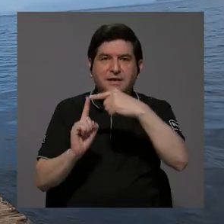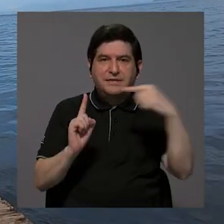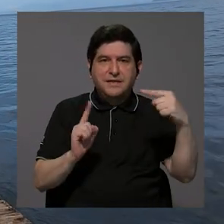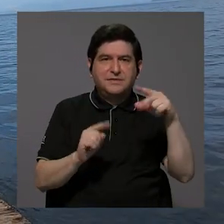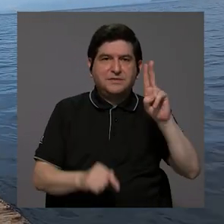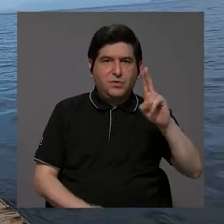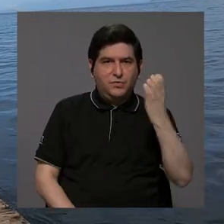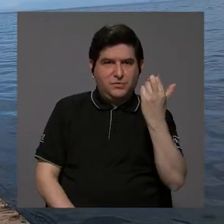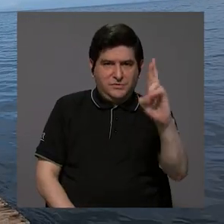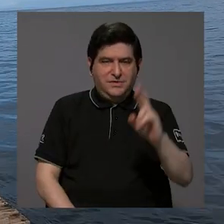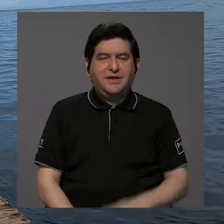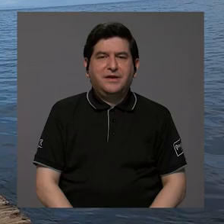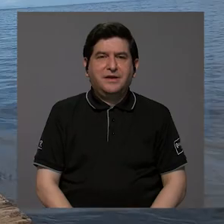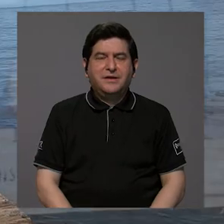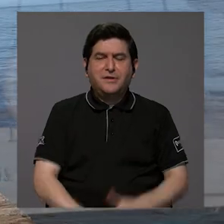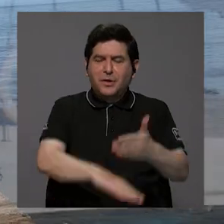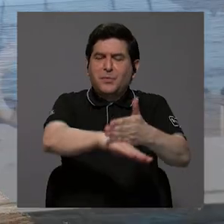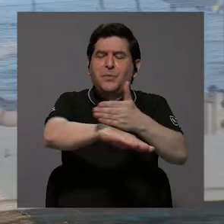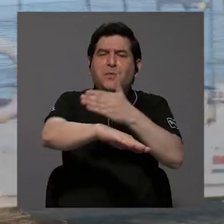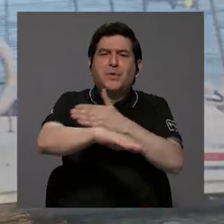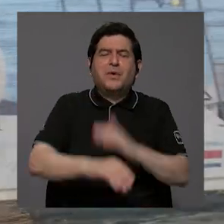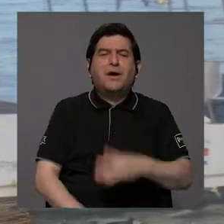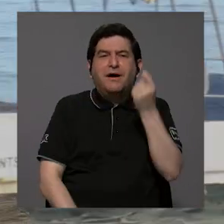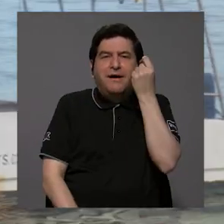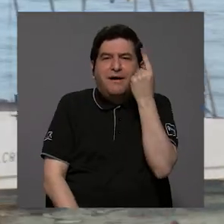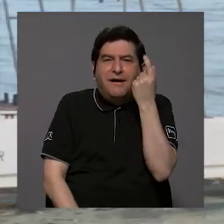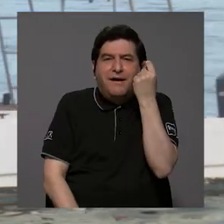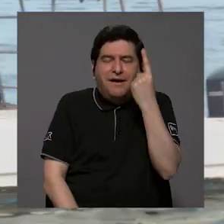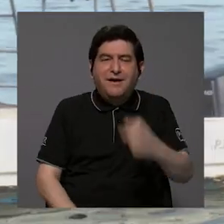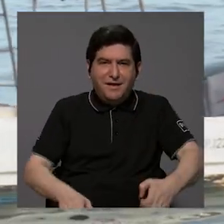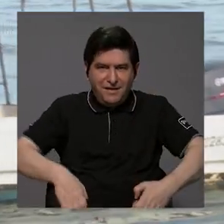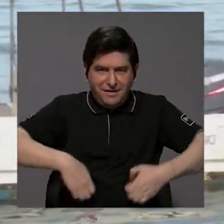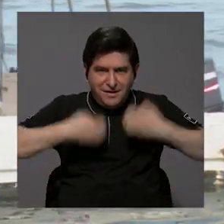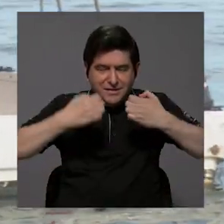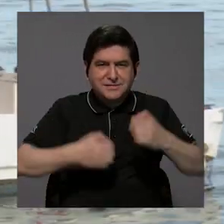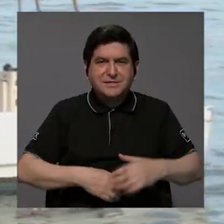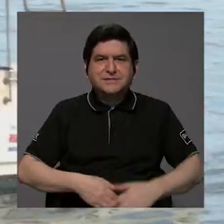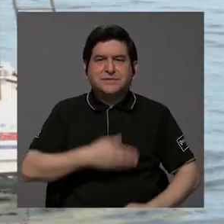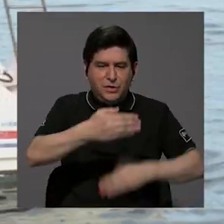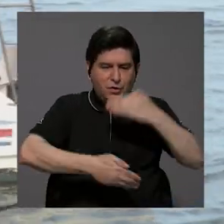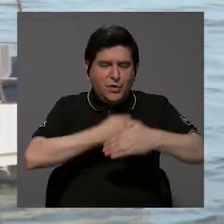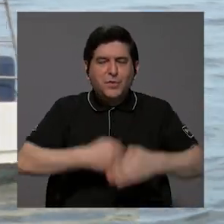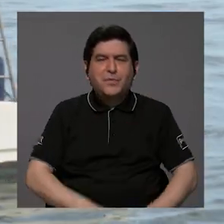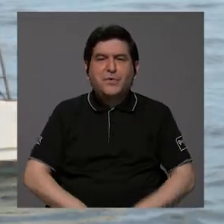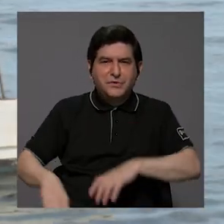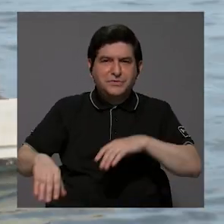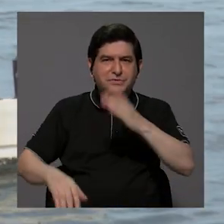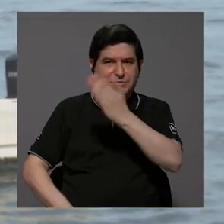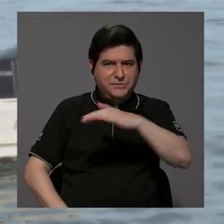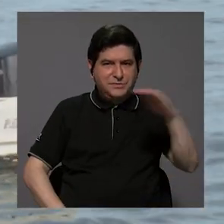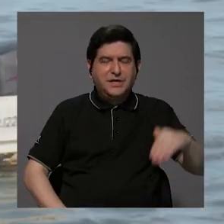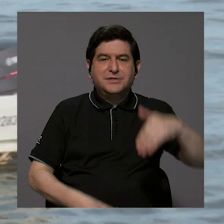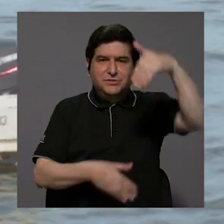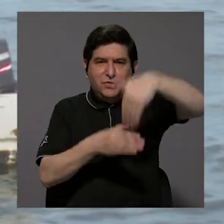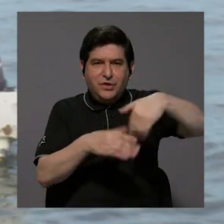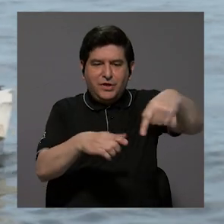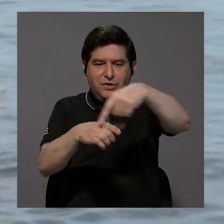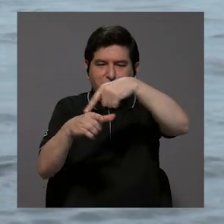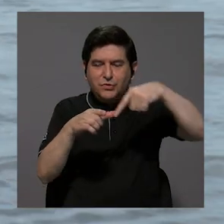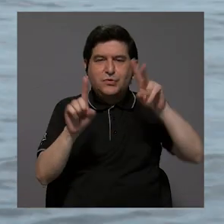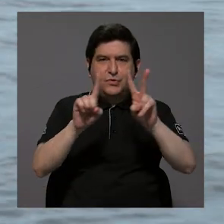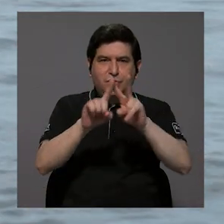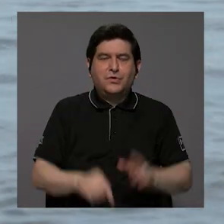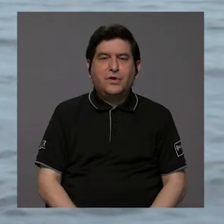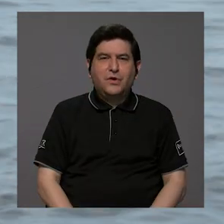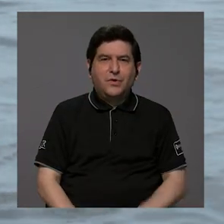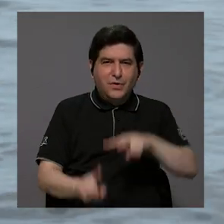de Costa Rica vendrá a mejorar el entendimiento que existe sobre la dinámica marítima de la zona interna del Golfo de Nicoya, con la